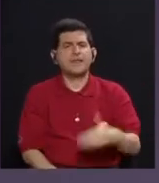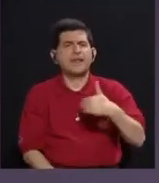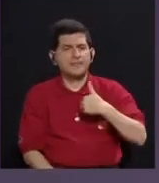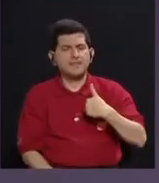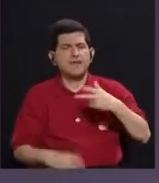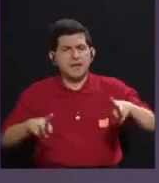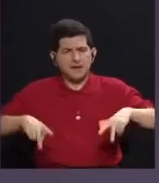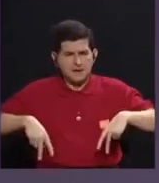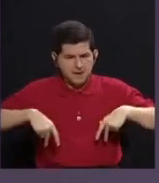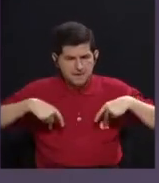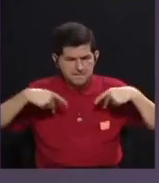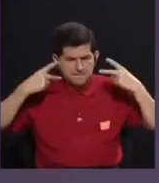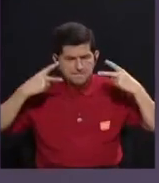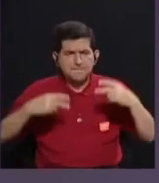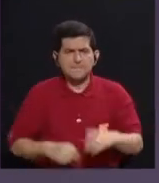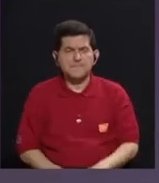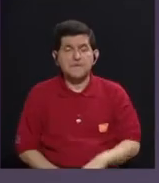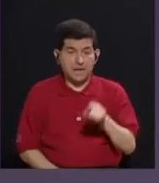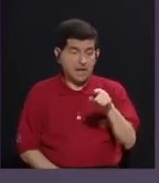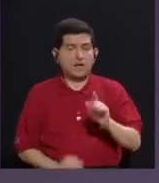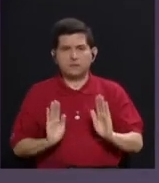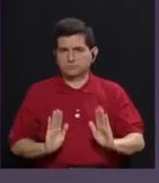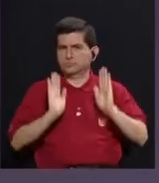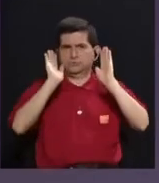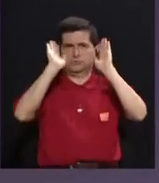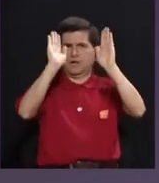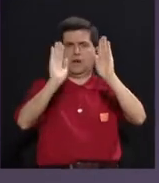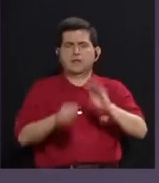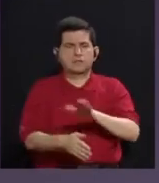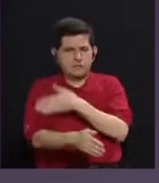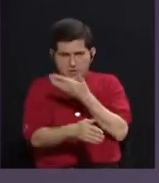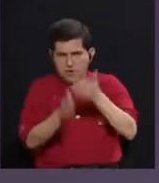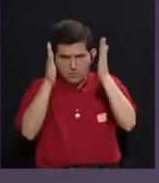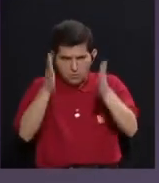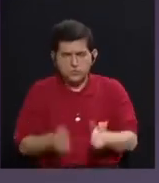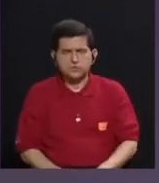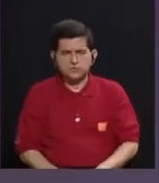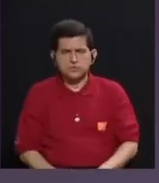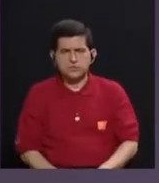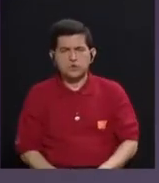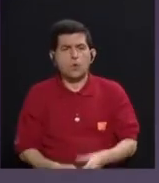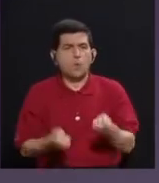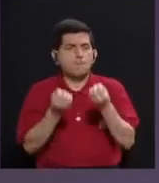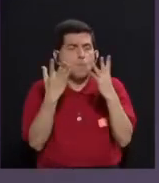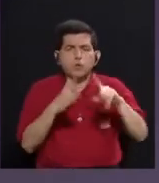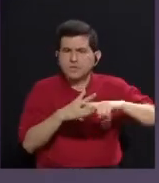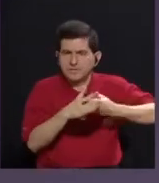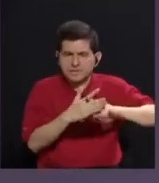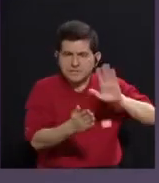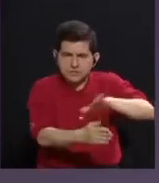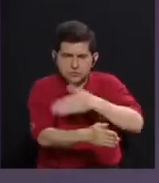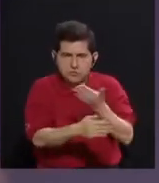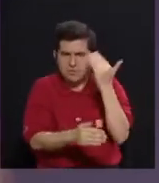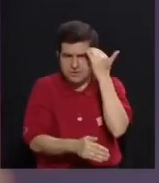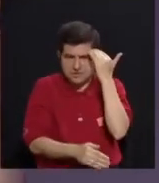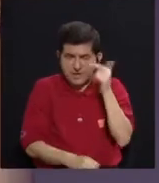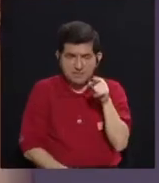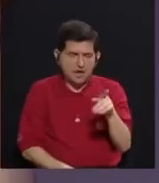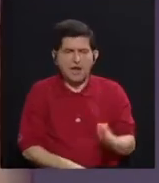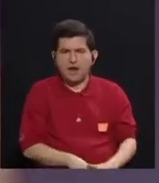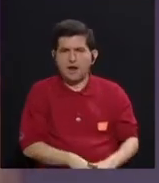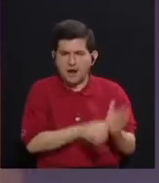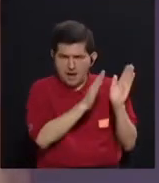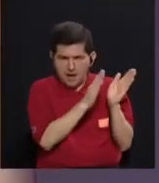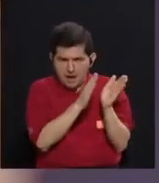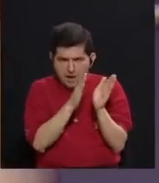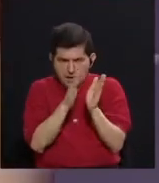un músico folclórico brillante, muy buen instrumentista, multi-instrumentista, y con una formación,